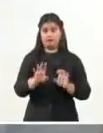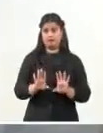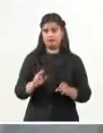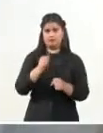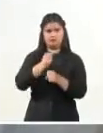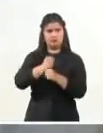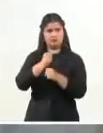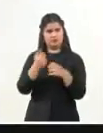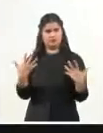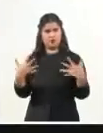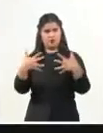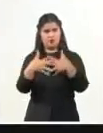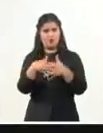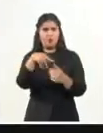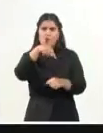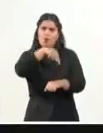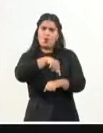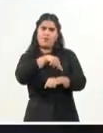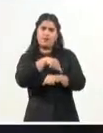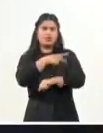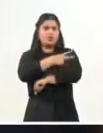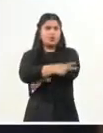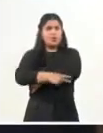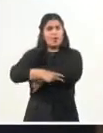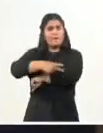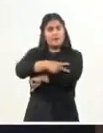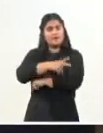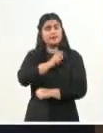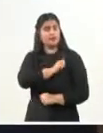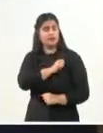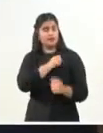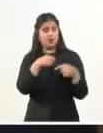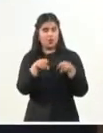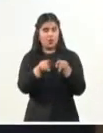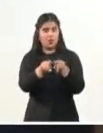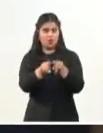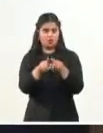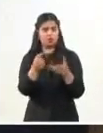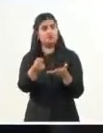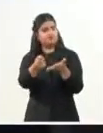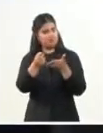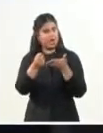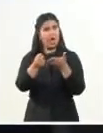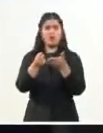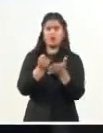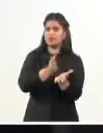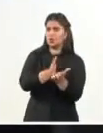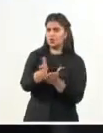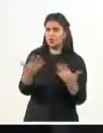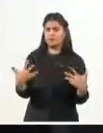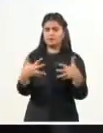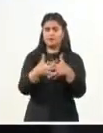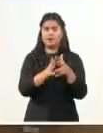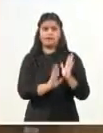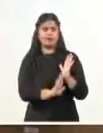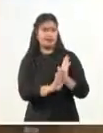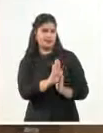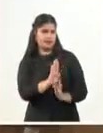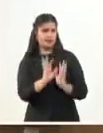económico e integracionista de países que quieren estar juntos y mantener la cooperación y el desarrollo,